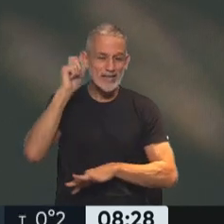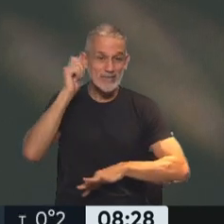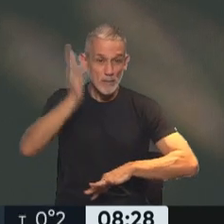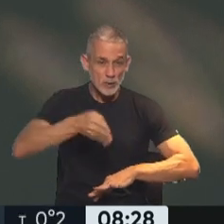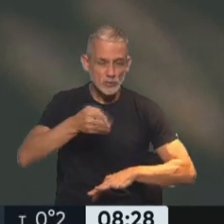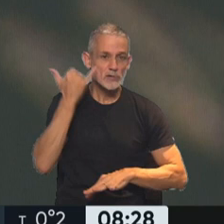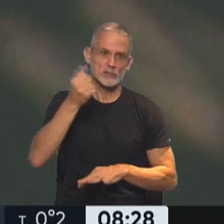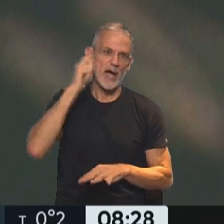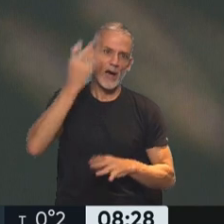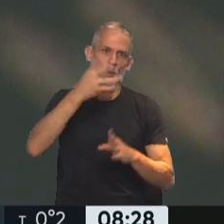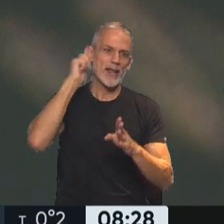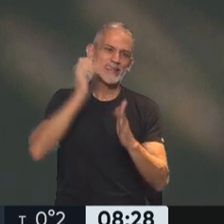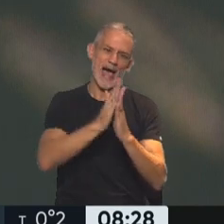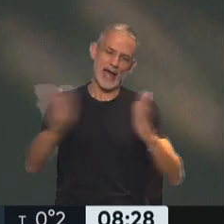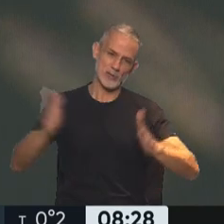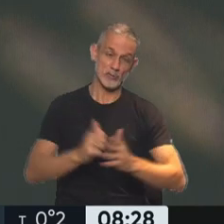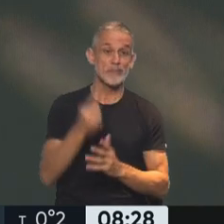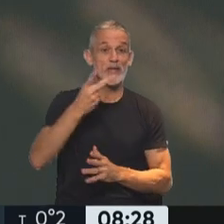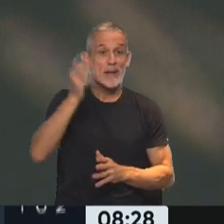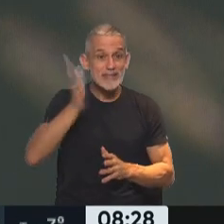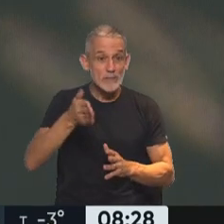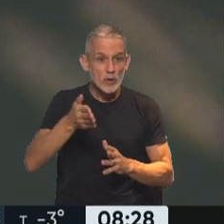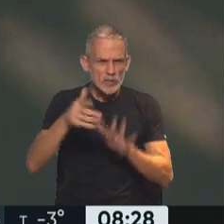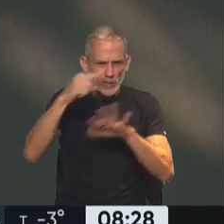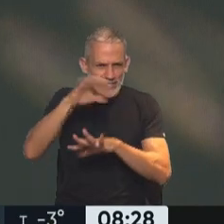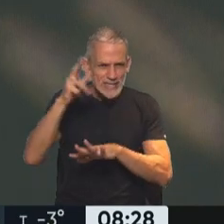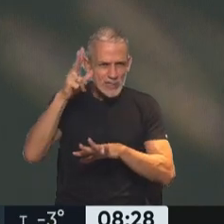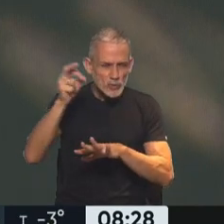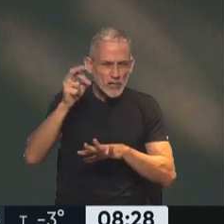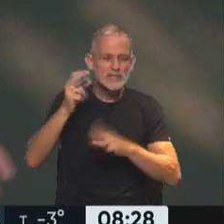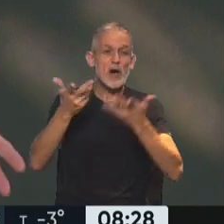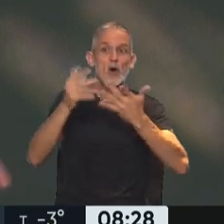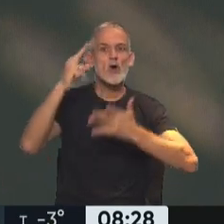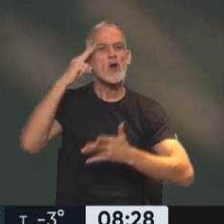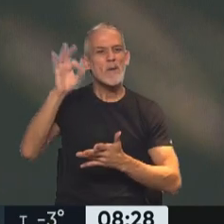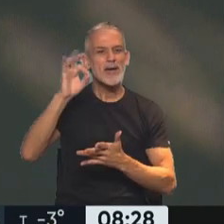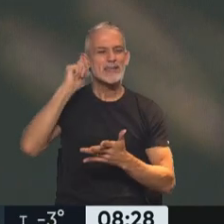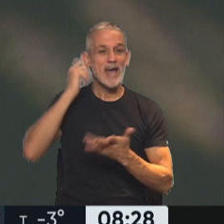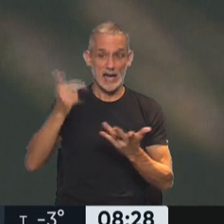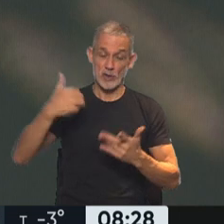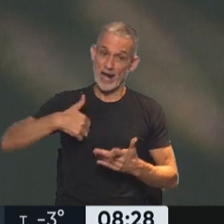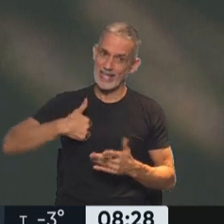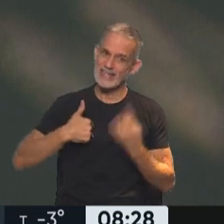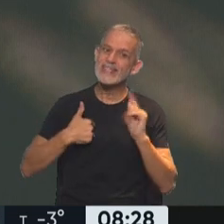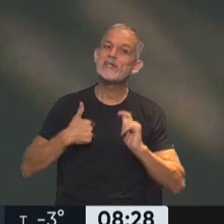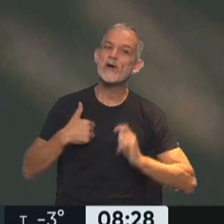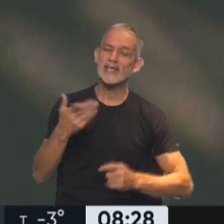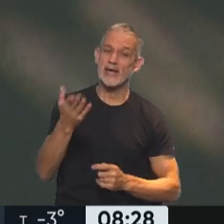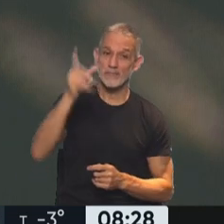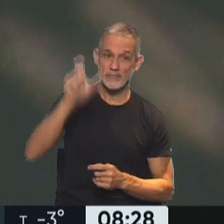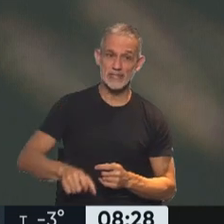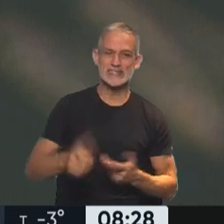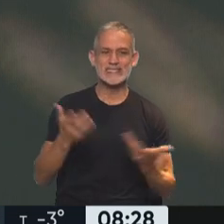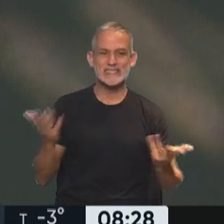40 años. Y aproximadamente un 20, más de 70, 80. Y tenemos un caso argentino que lamentablemente